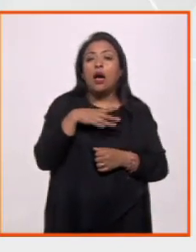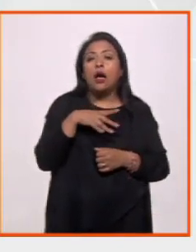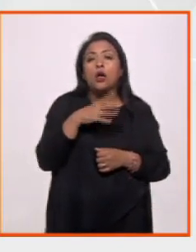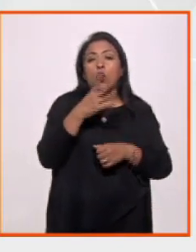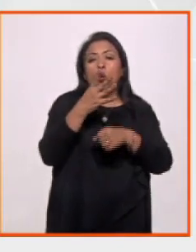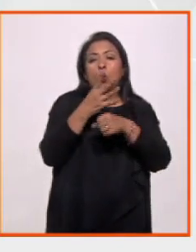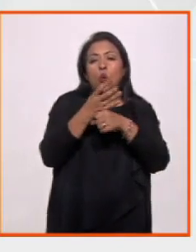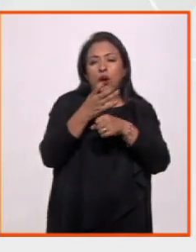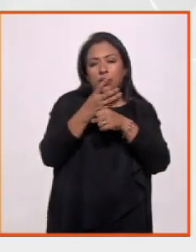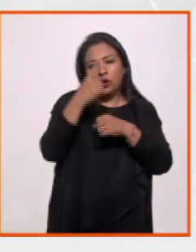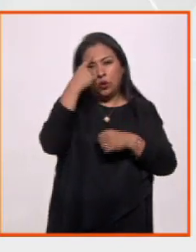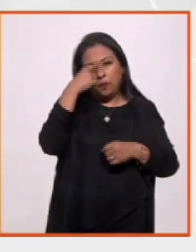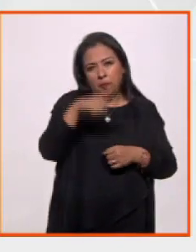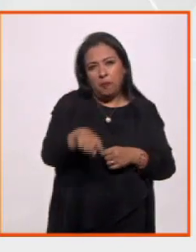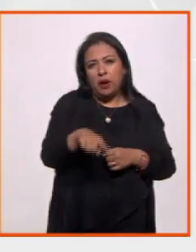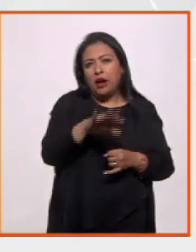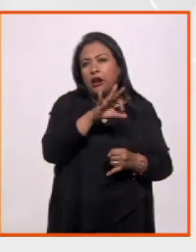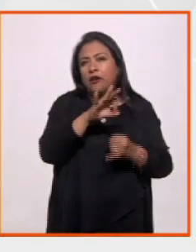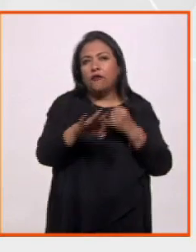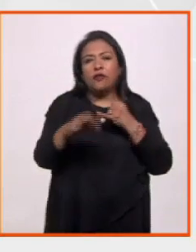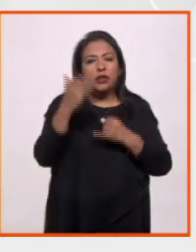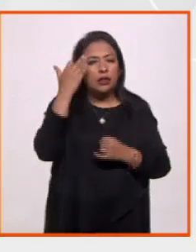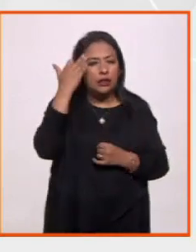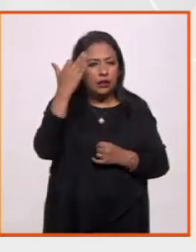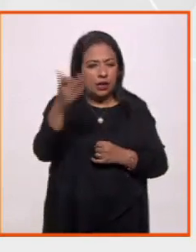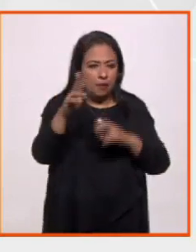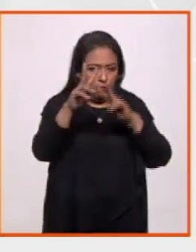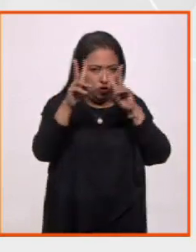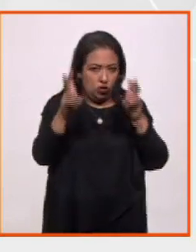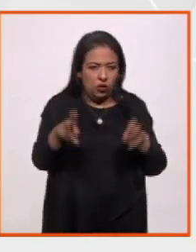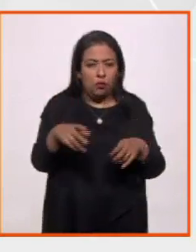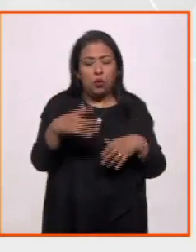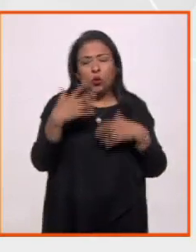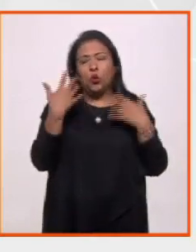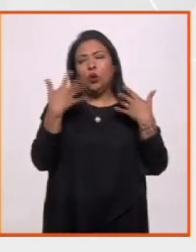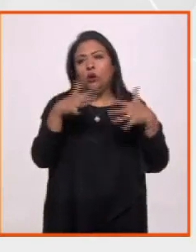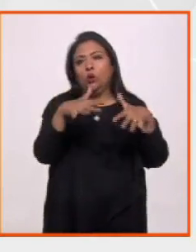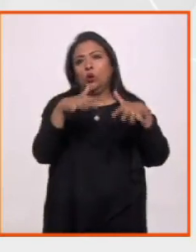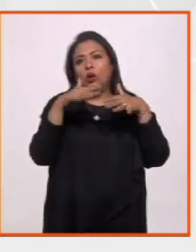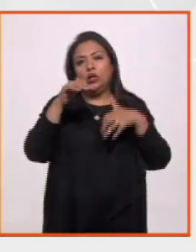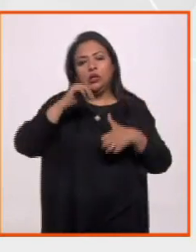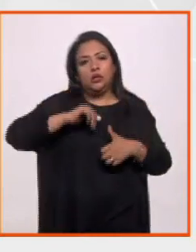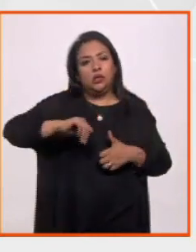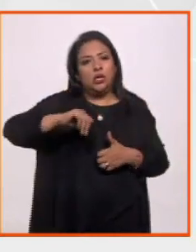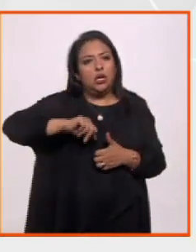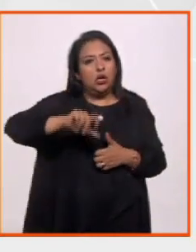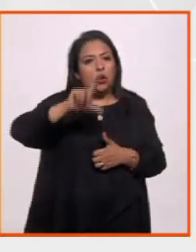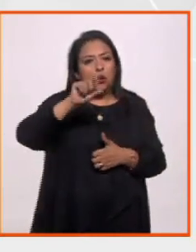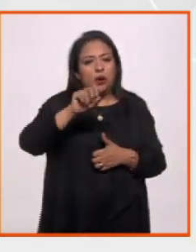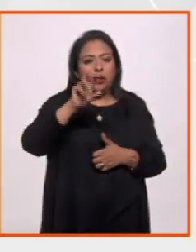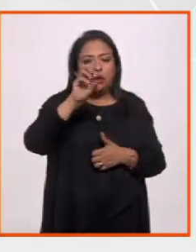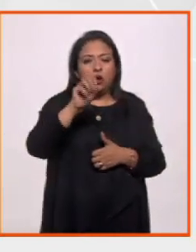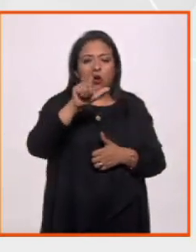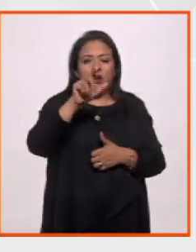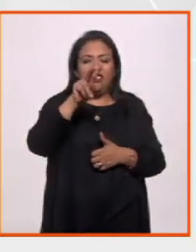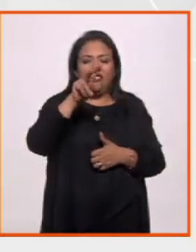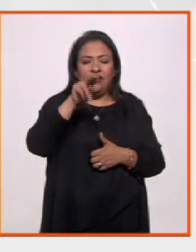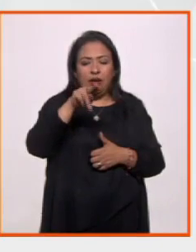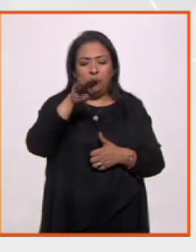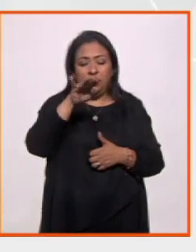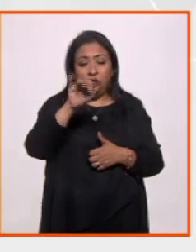el cuarteto, para el fin de los tiempos, que es una obra maestra, del siglo XX, de Olivier Messiaen,